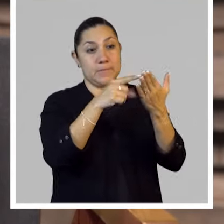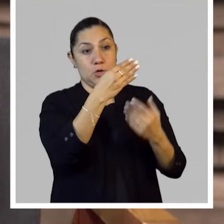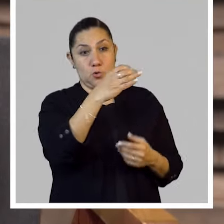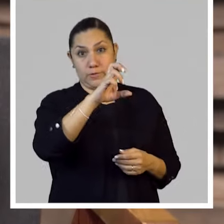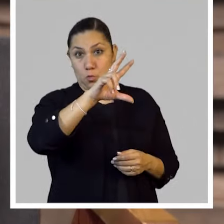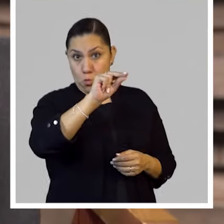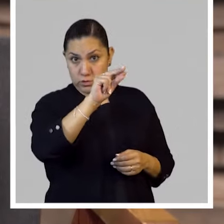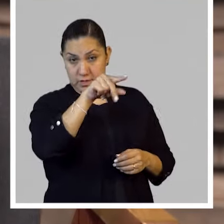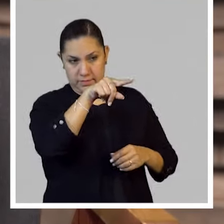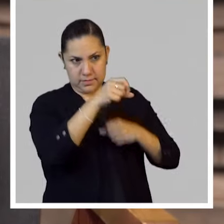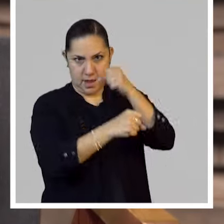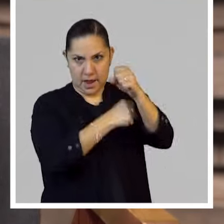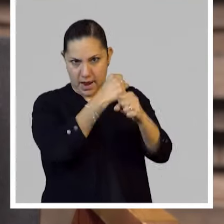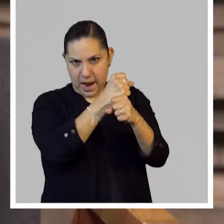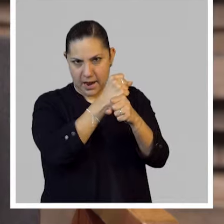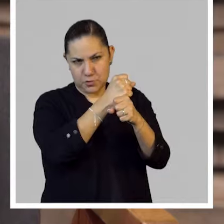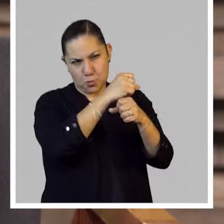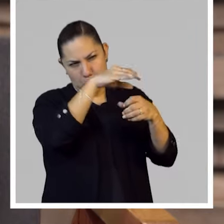de los 80 empieza,